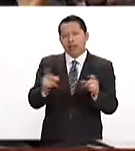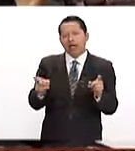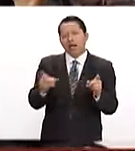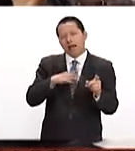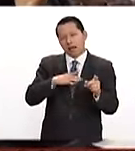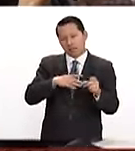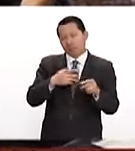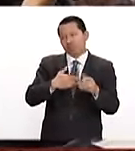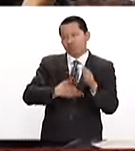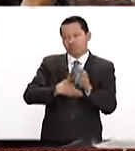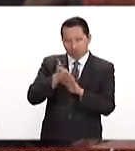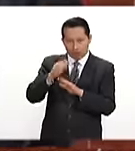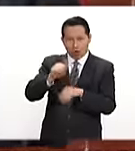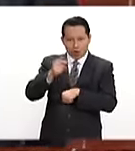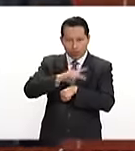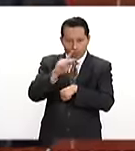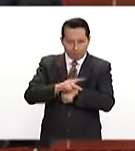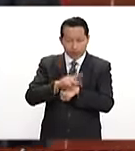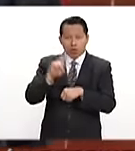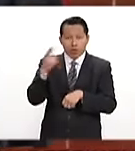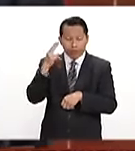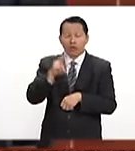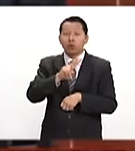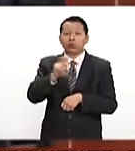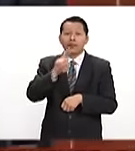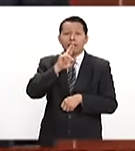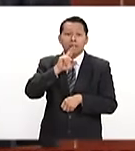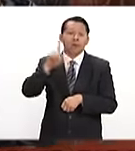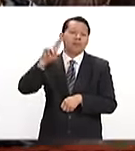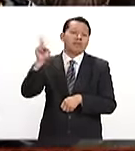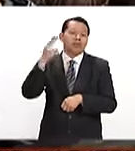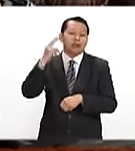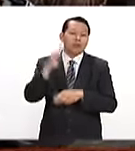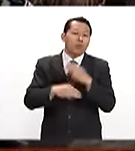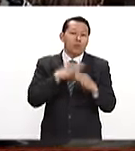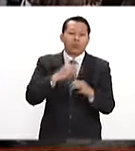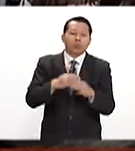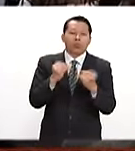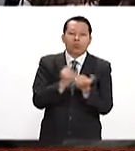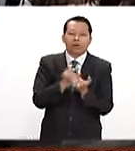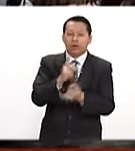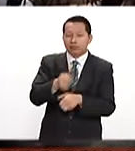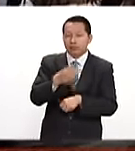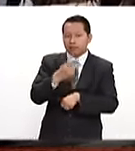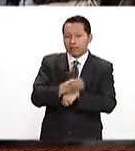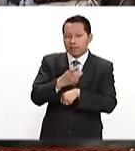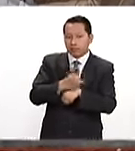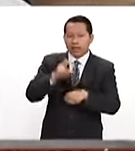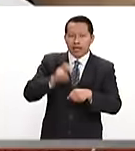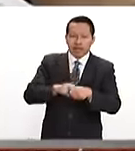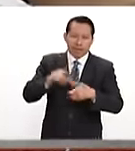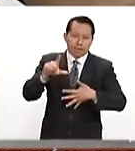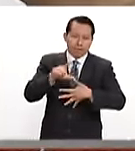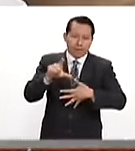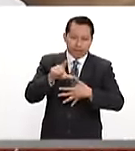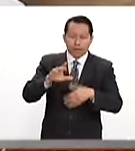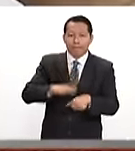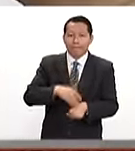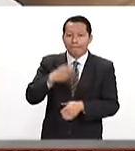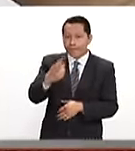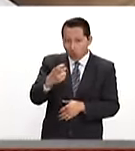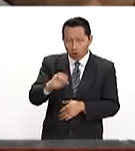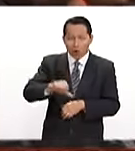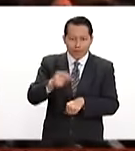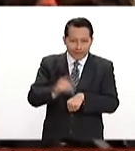estudiantil. La UNAM es una de las 200 mejores universidades del mundo y tan solo la tercera en América Latina. Por ello,